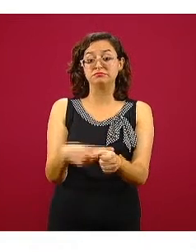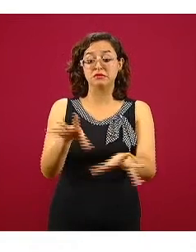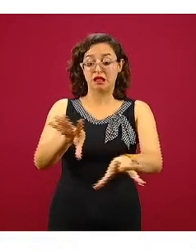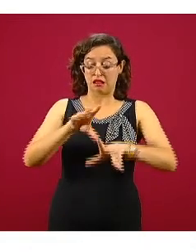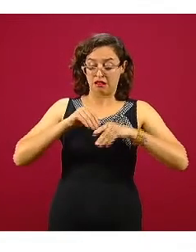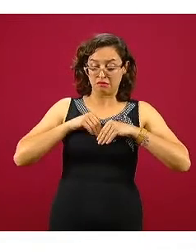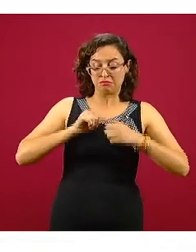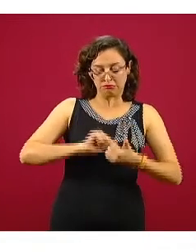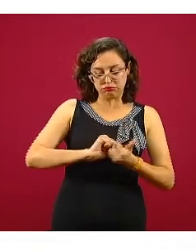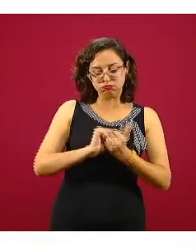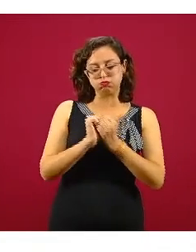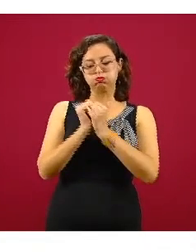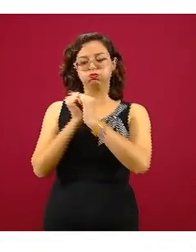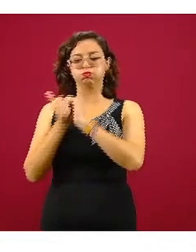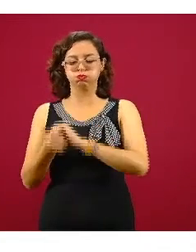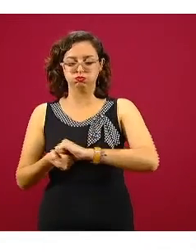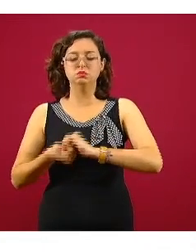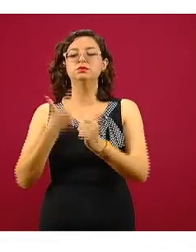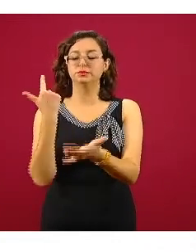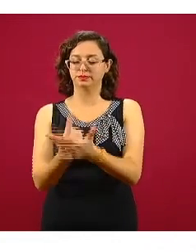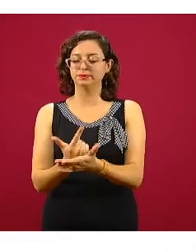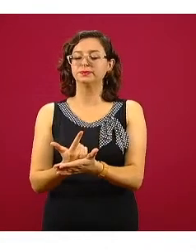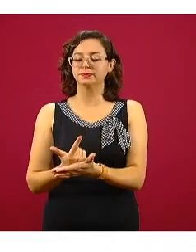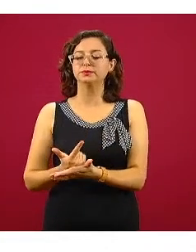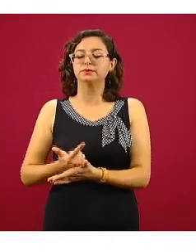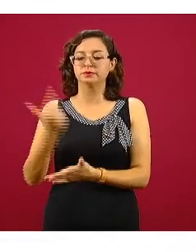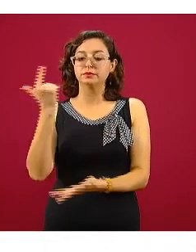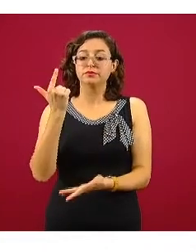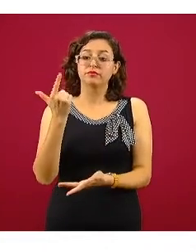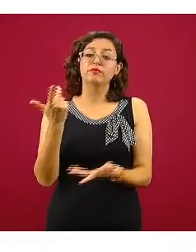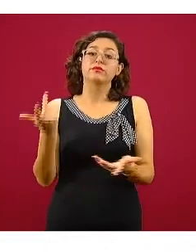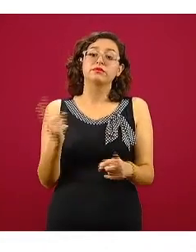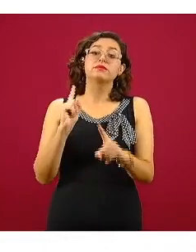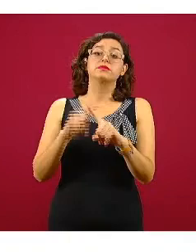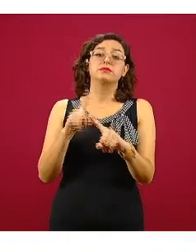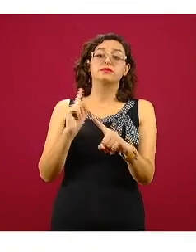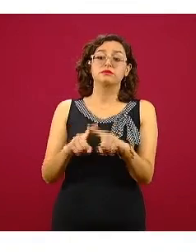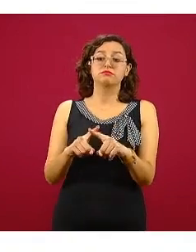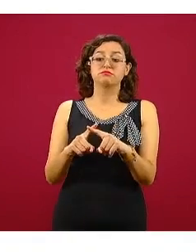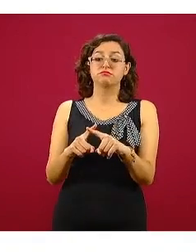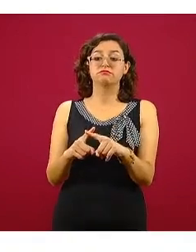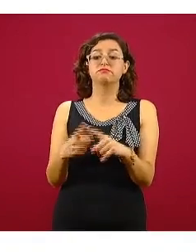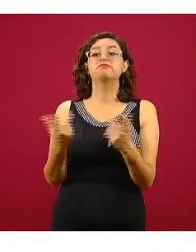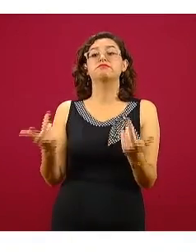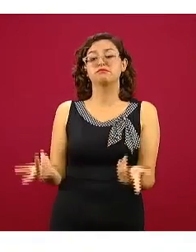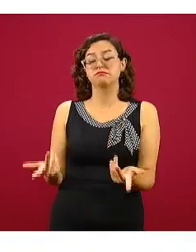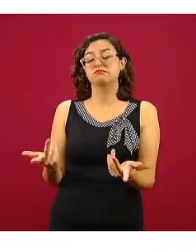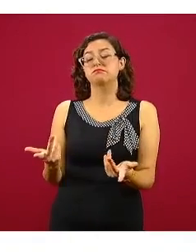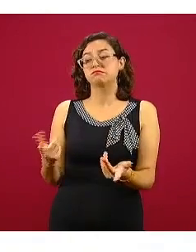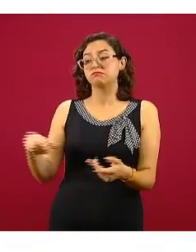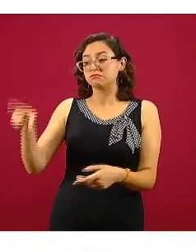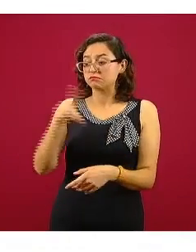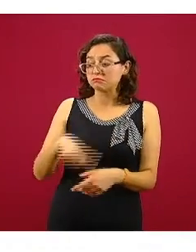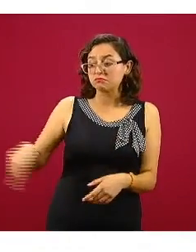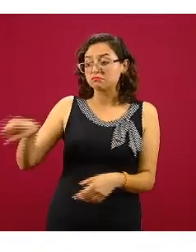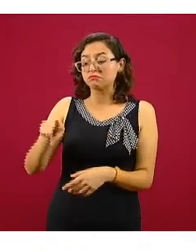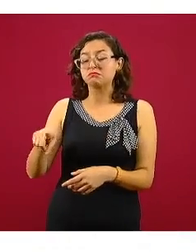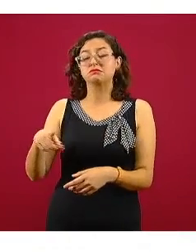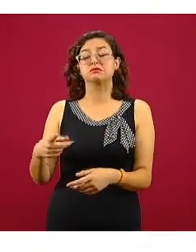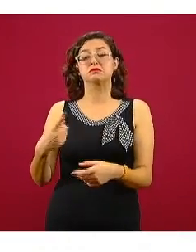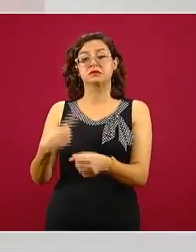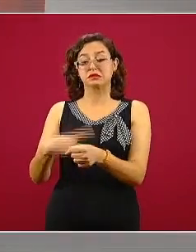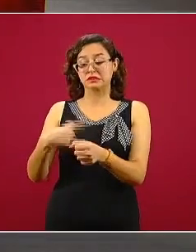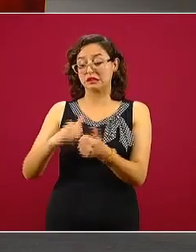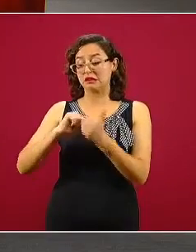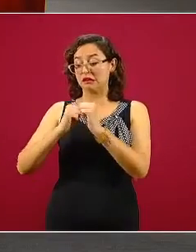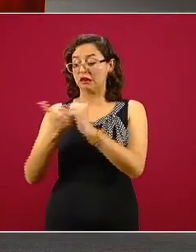causar complicaciones severas, sobre todo enfocadas a la función pulmonar en sí, y